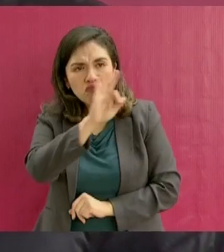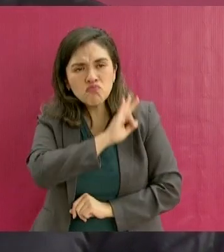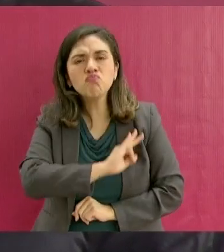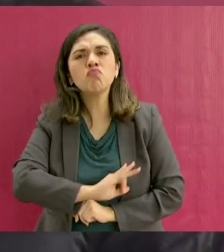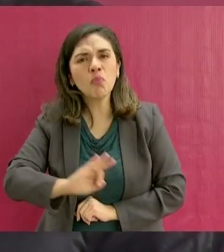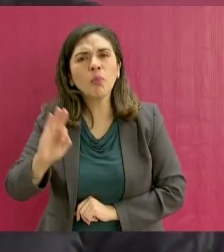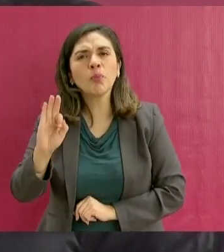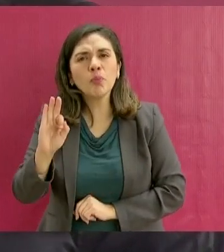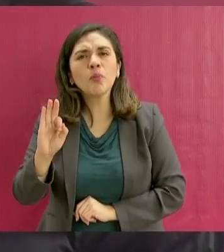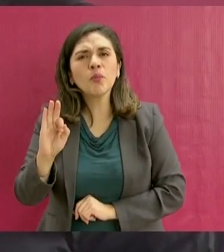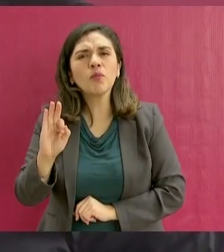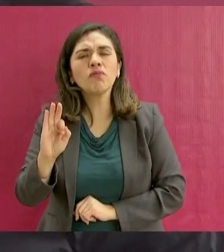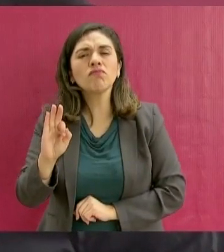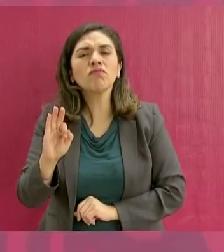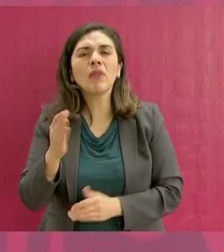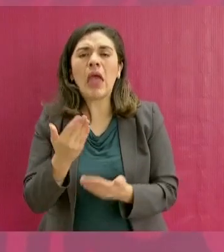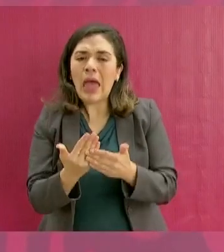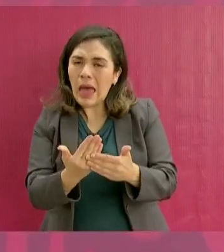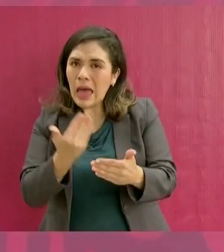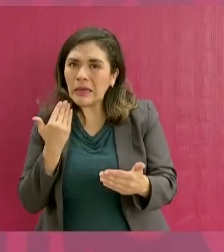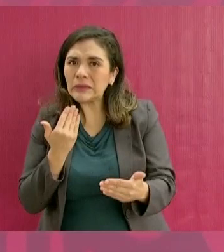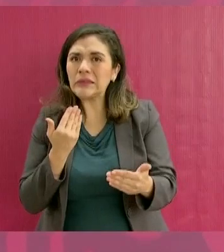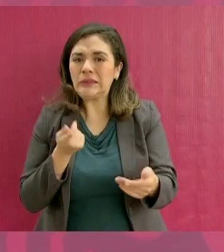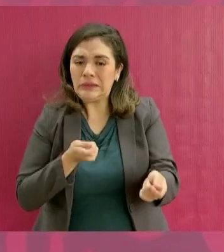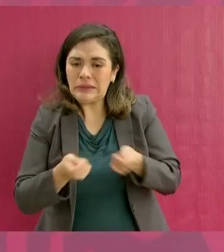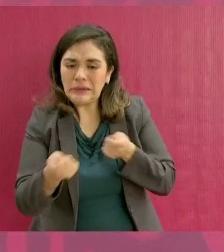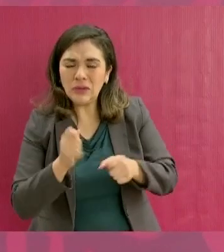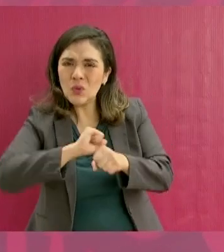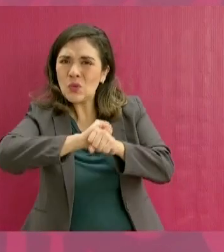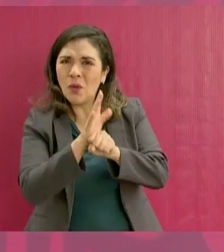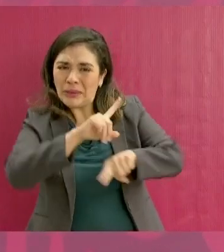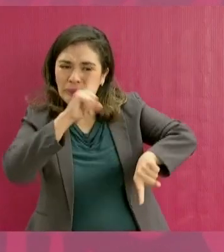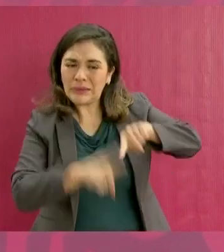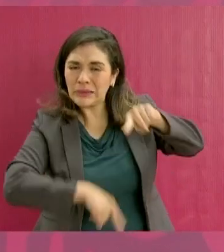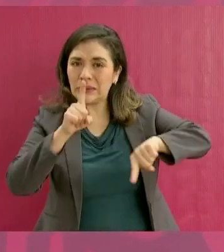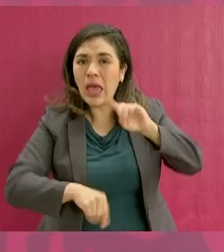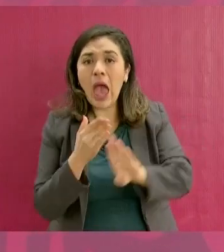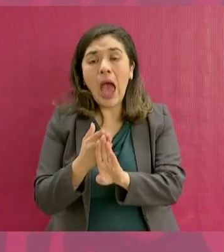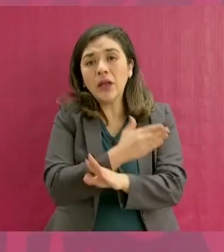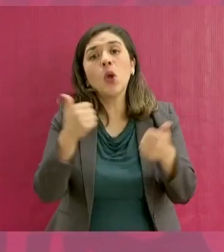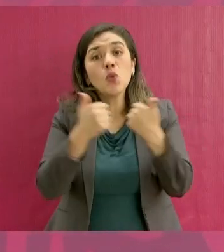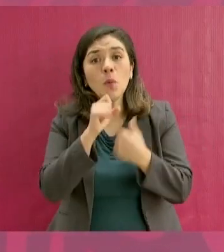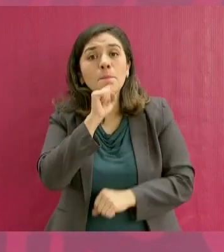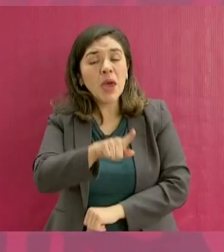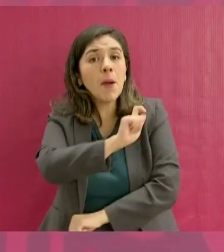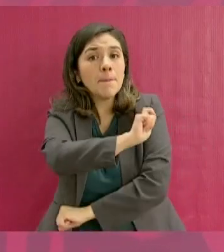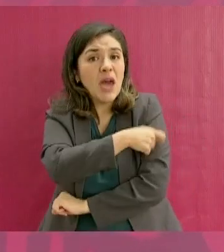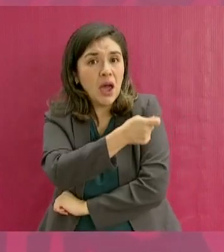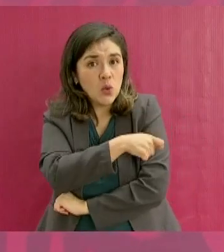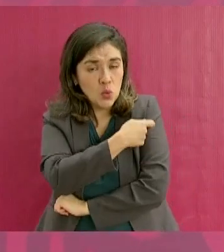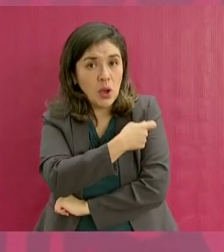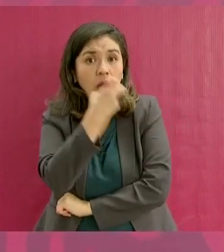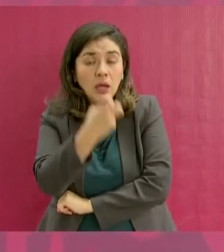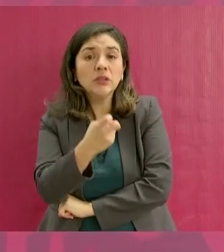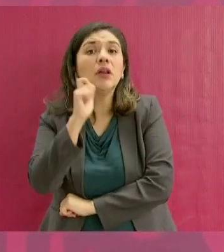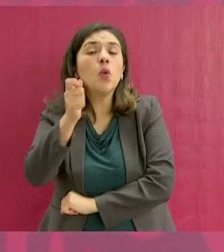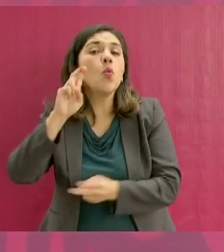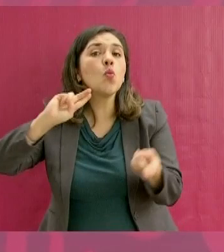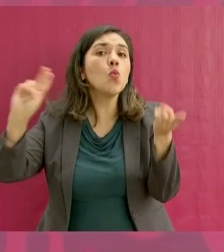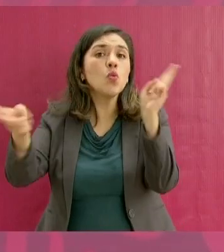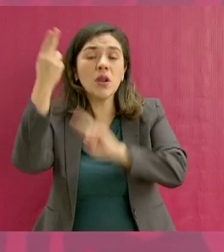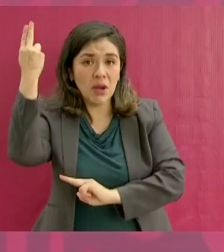prevenir el COVID con esta vacuna que va a ser universal